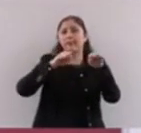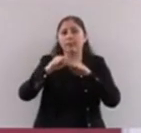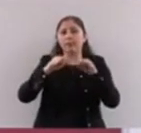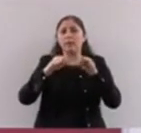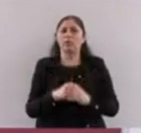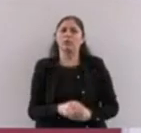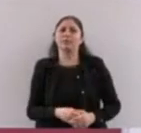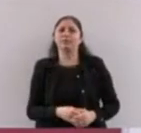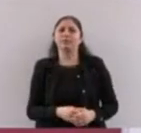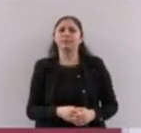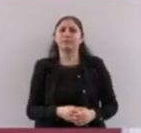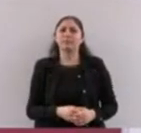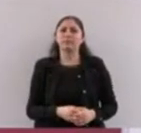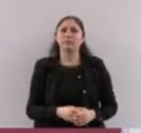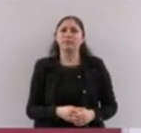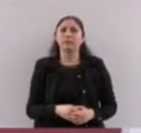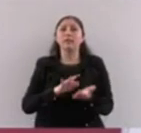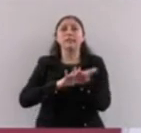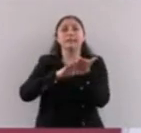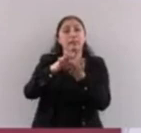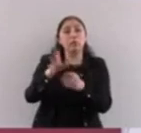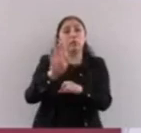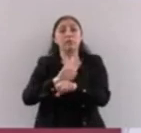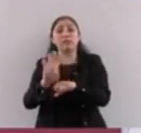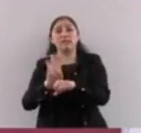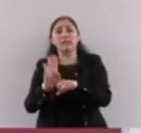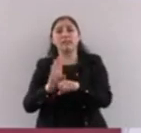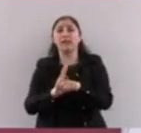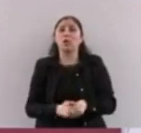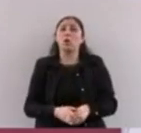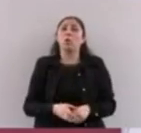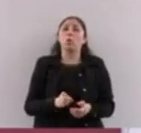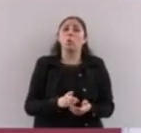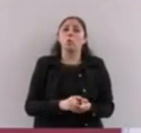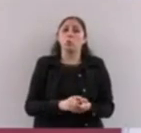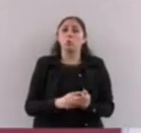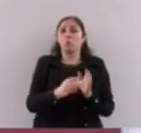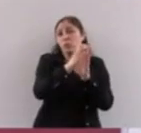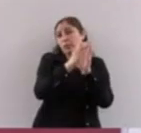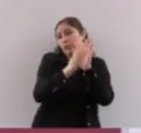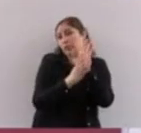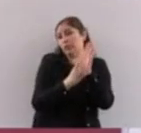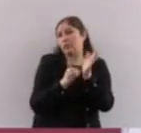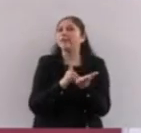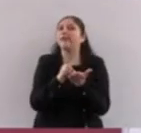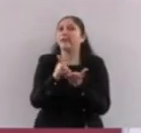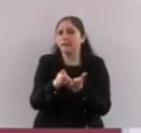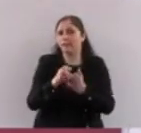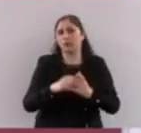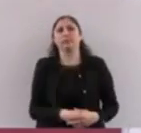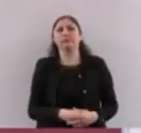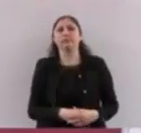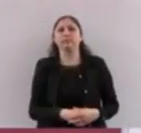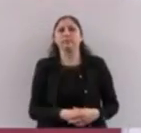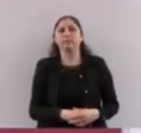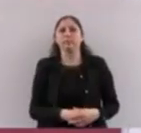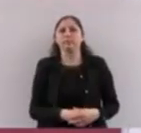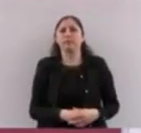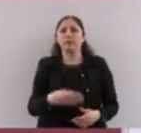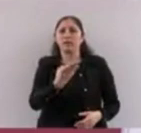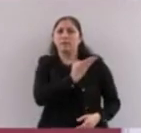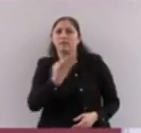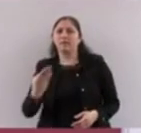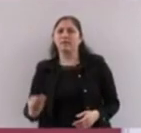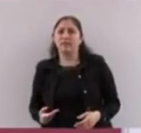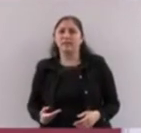pensión ya es un derecho en la Constitución. El presidente estableció esta pensión hace más de